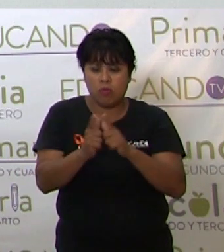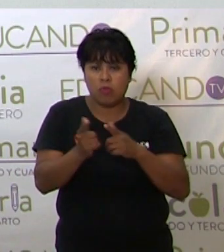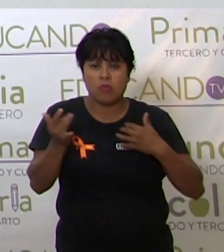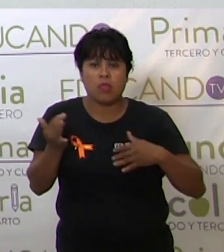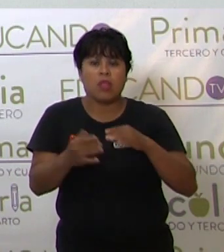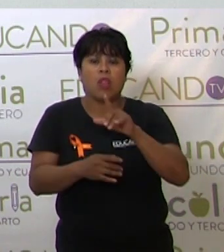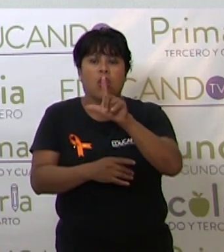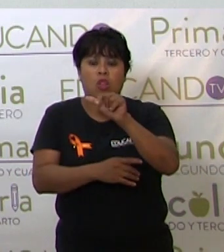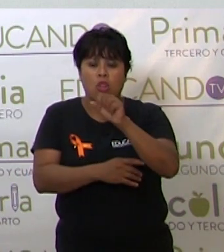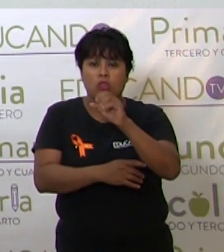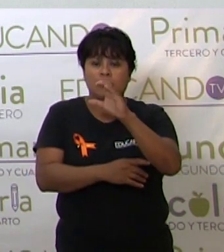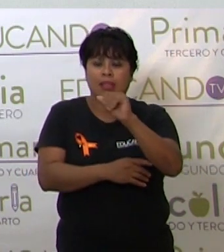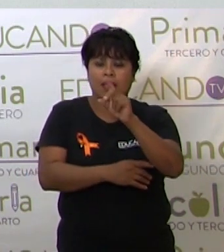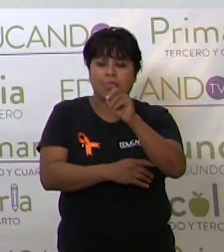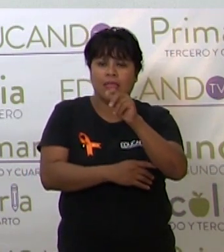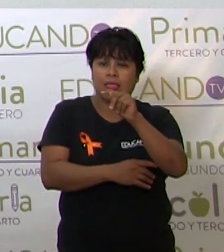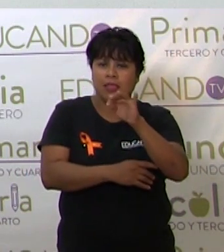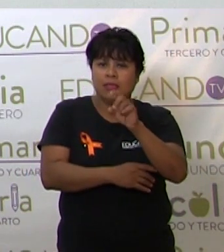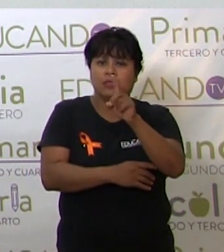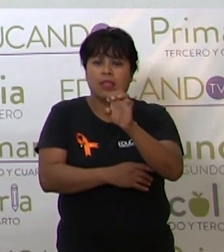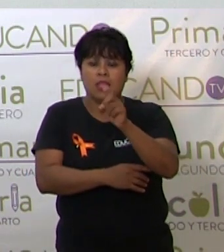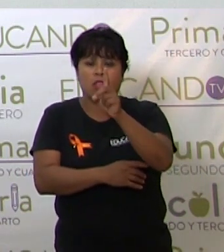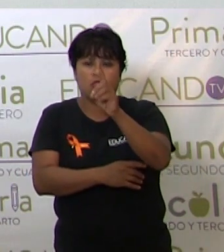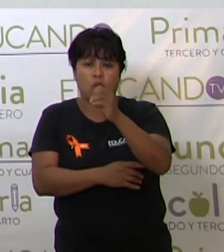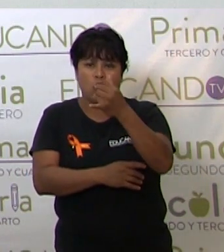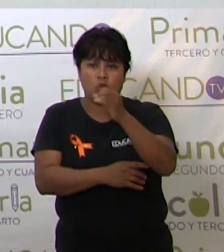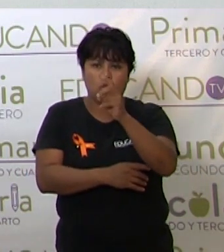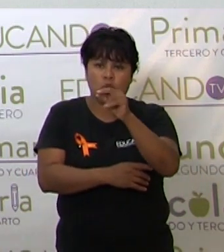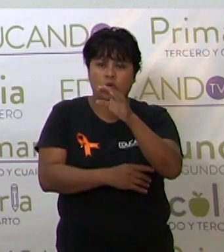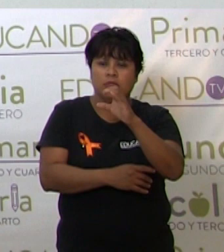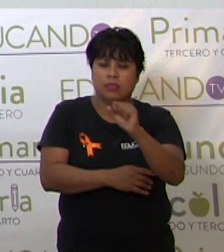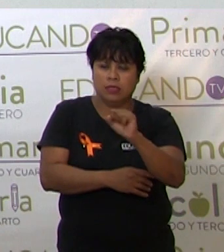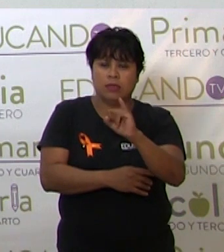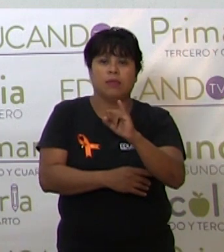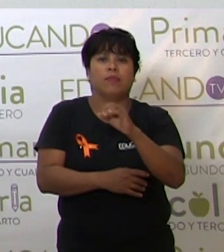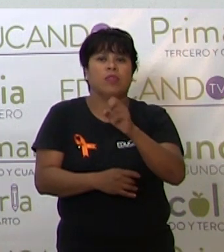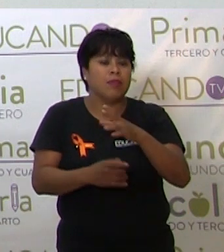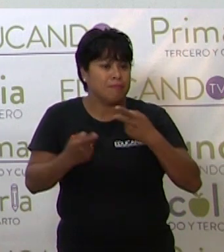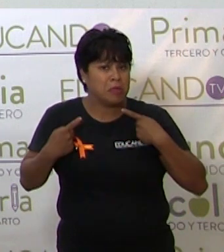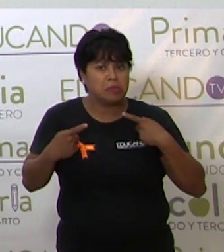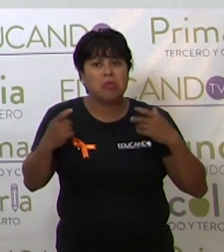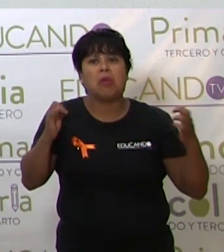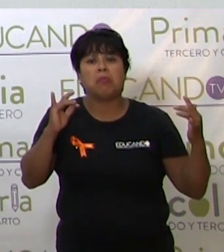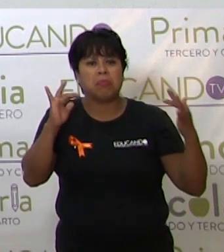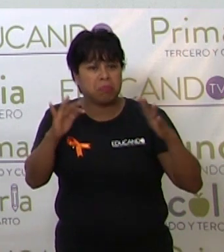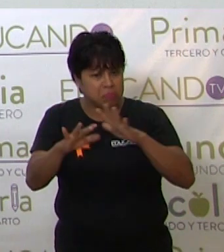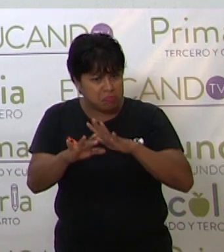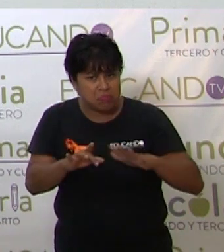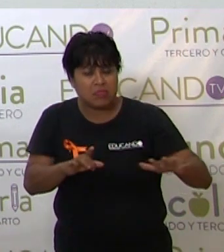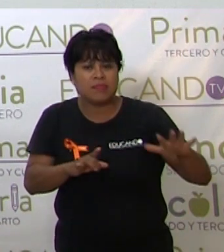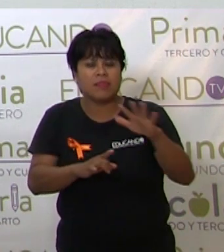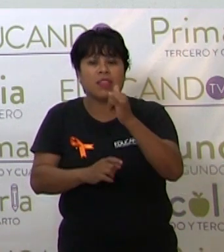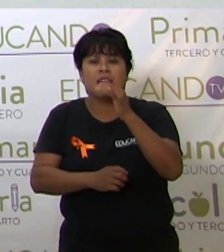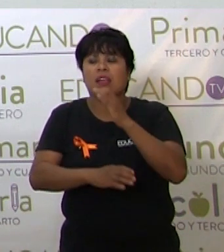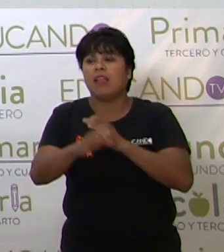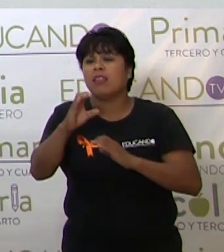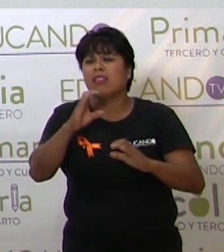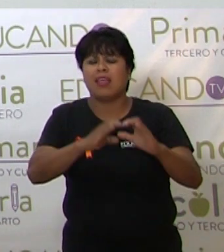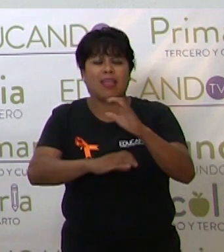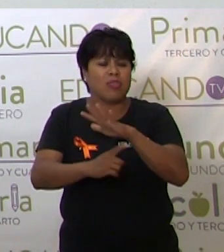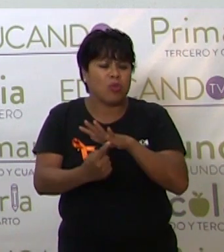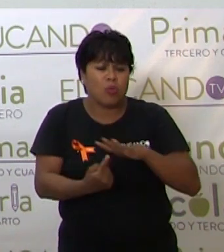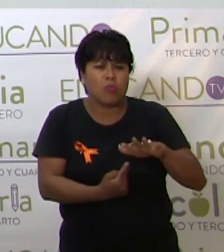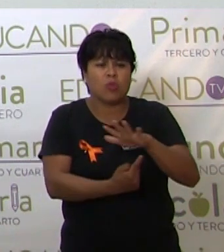Cadetes de Yodoyuxi, logrando gran popularidad entre el público de la zona y cantando entre las